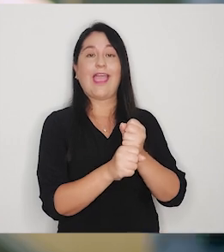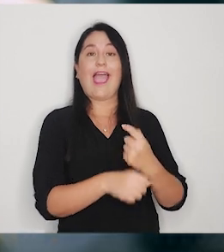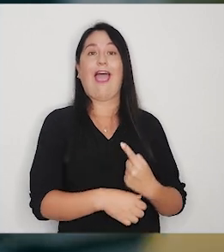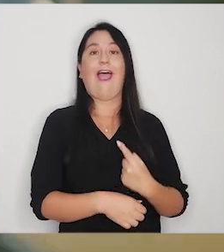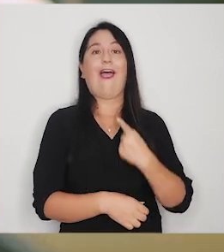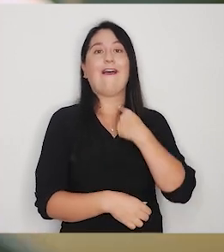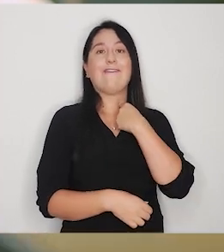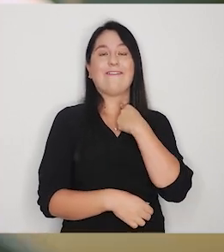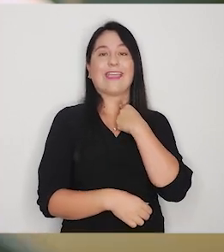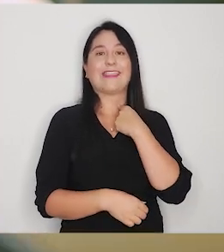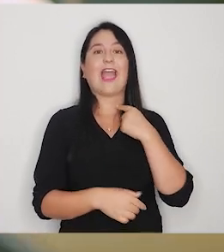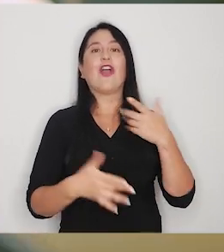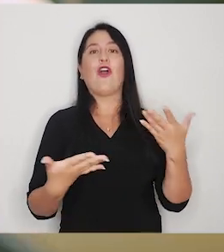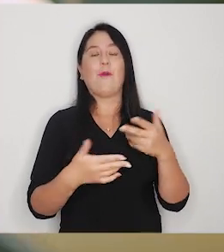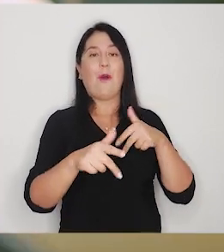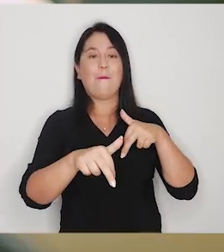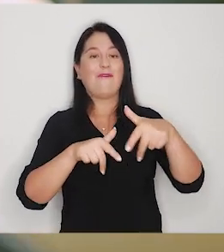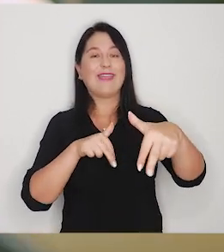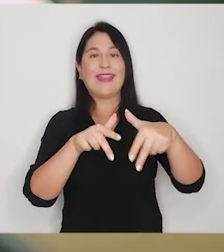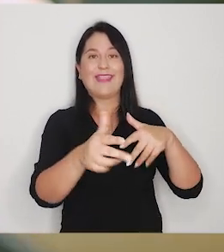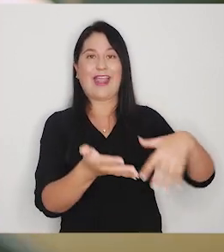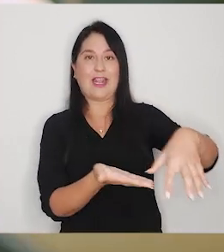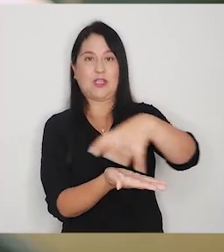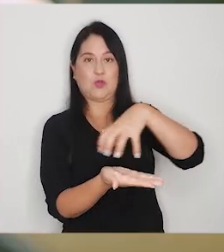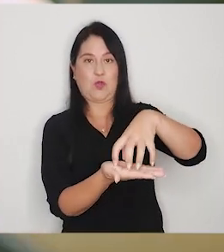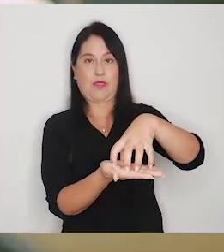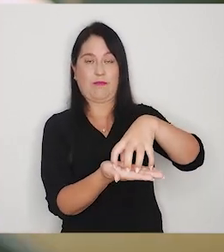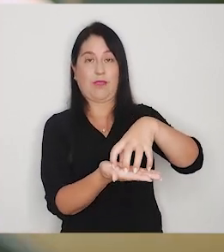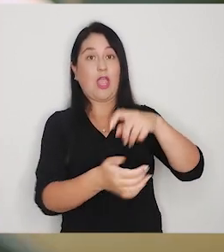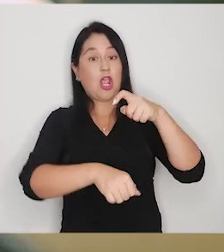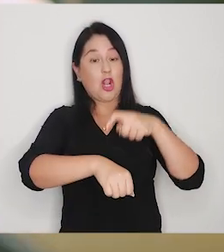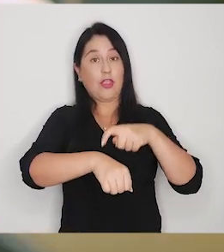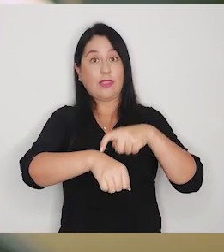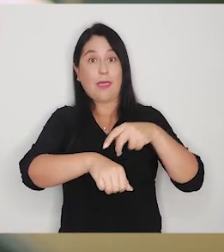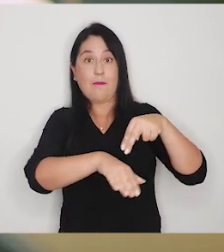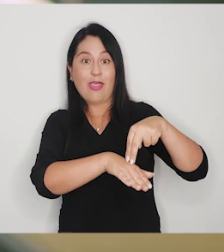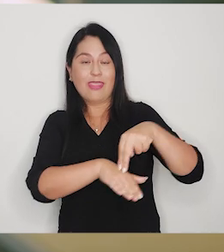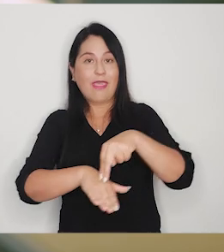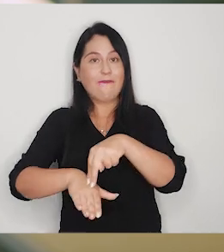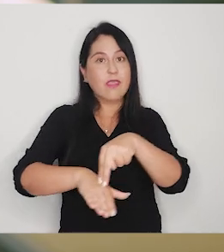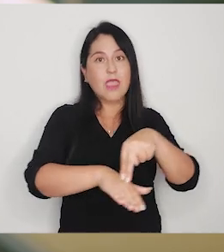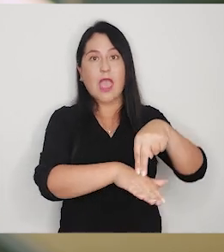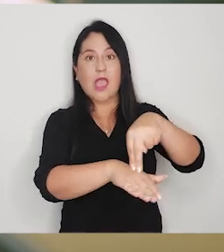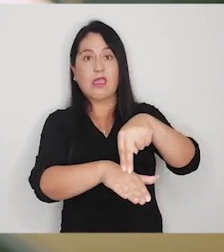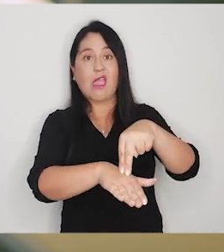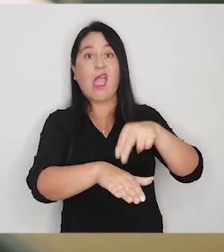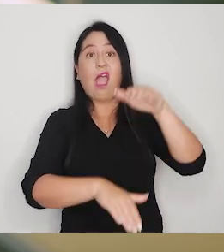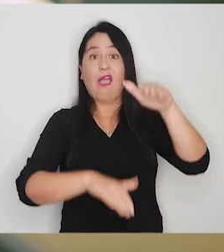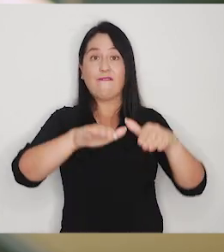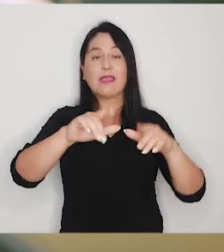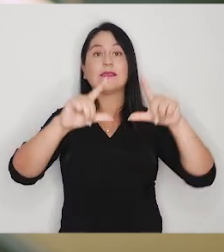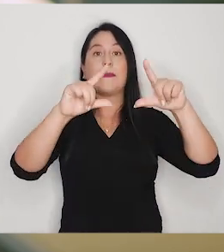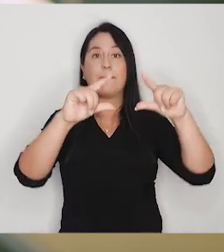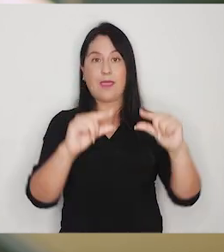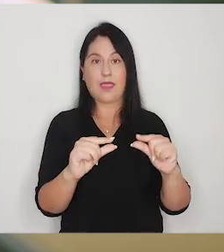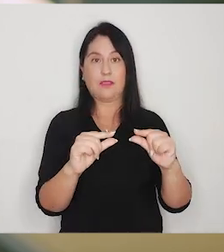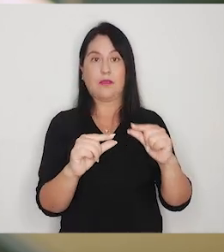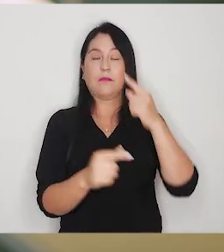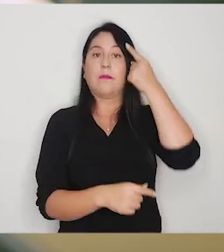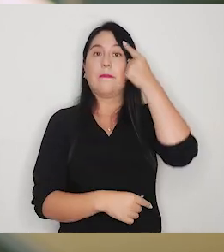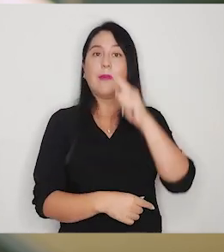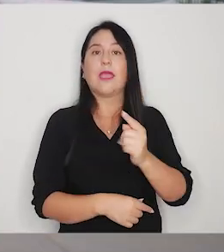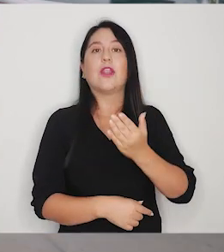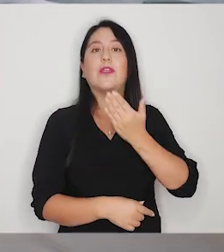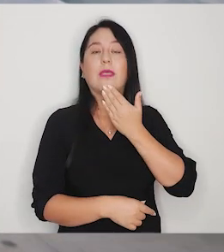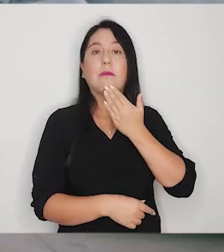tiene un impacto en los patrones de movilidad de la población por dos efectos yo diría. Uno es que los tiempos de viaje en algunos casos